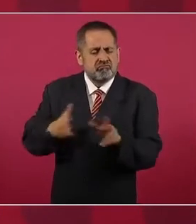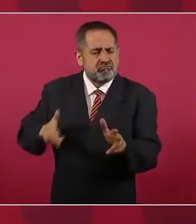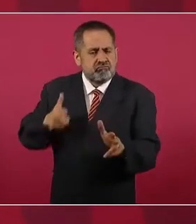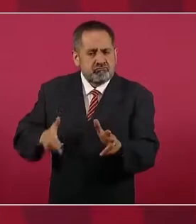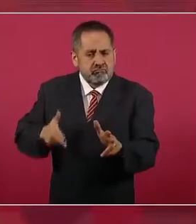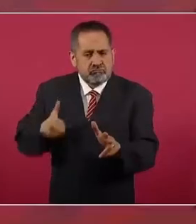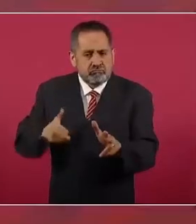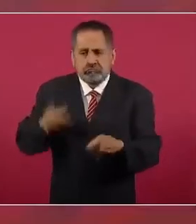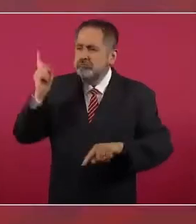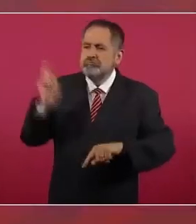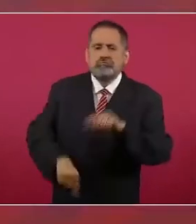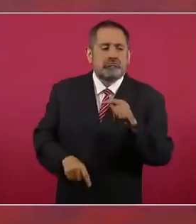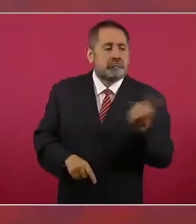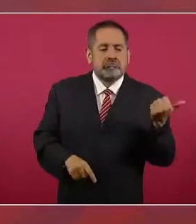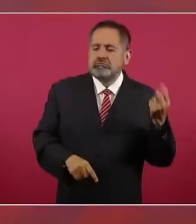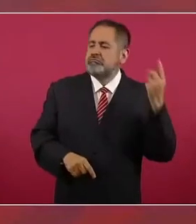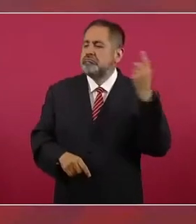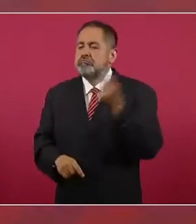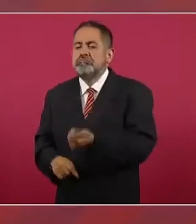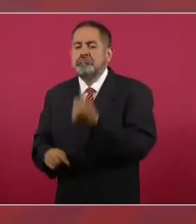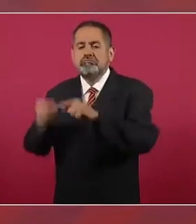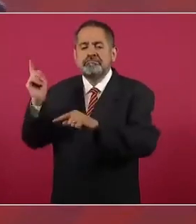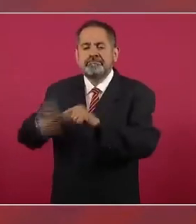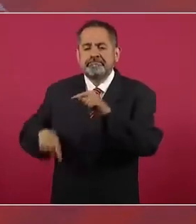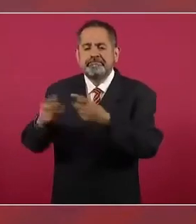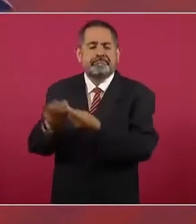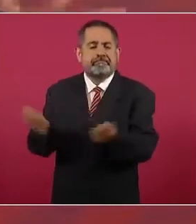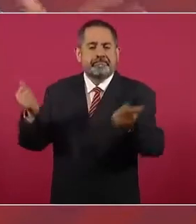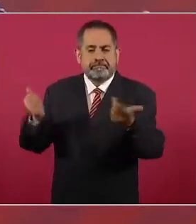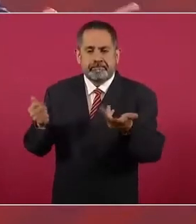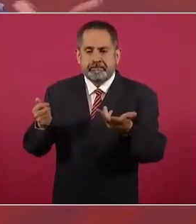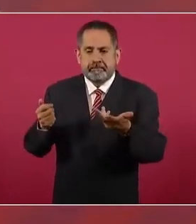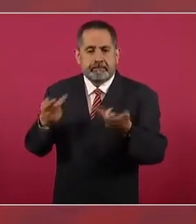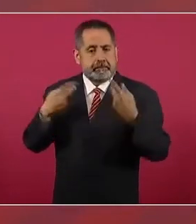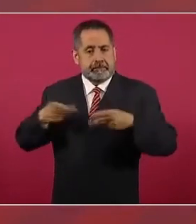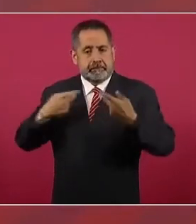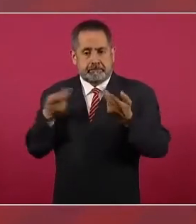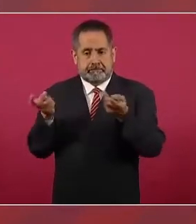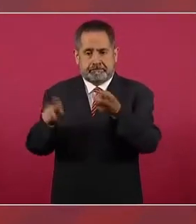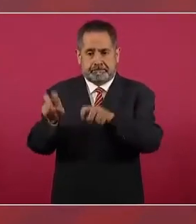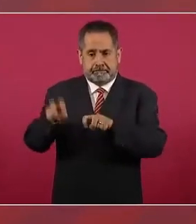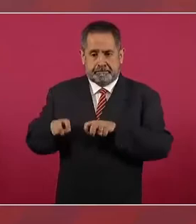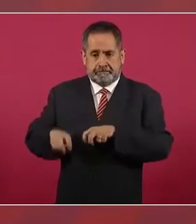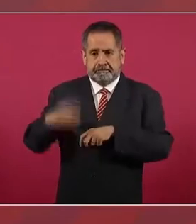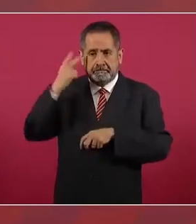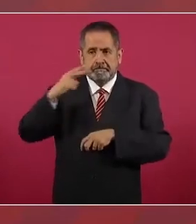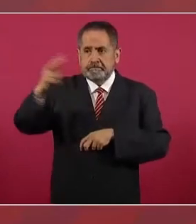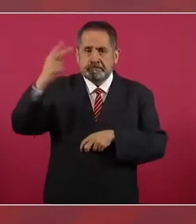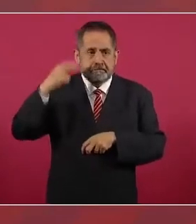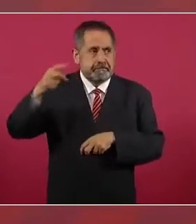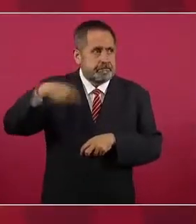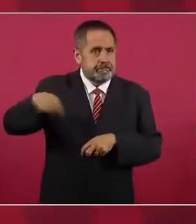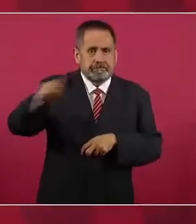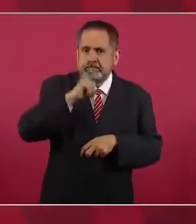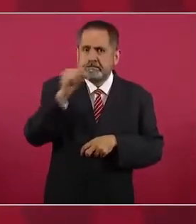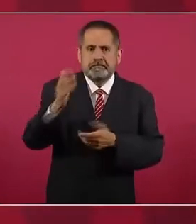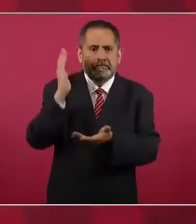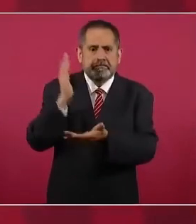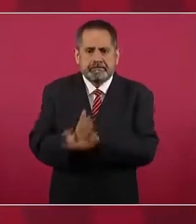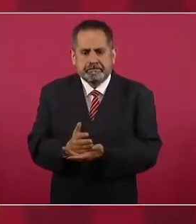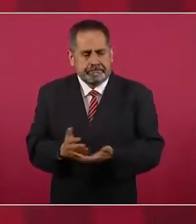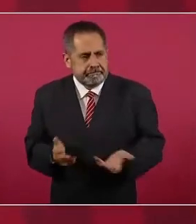acabaron en un abrir y cerrar de ojos, se acabaron los trenes de pasajeros. Esto para los jóvenes, porque